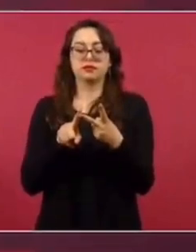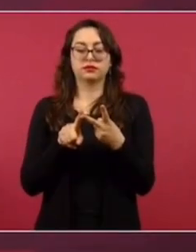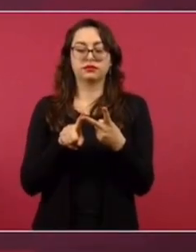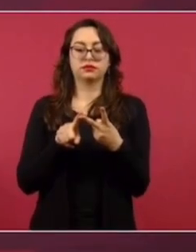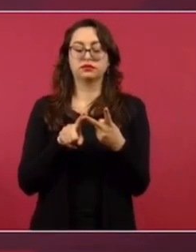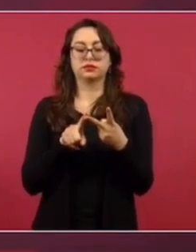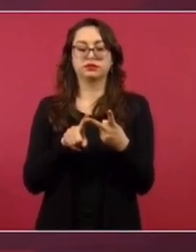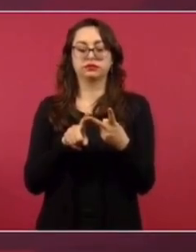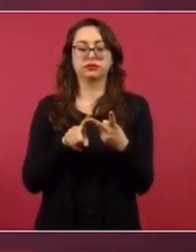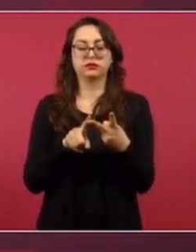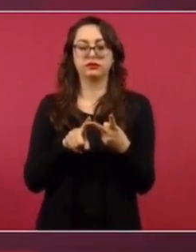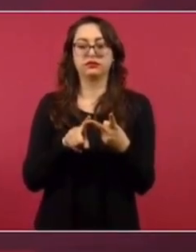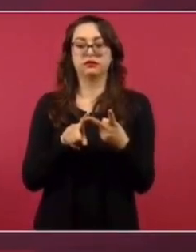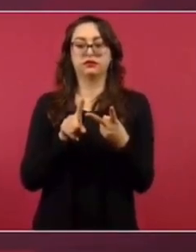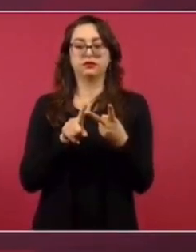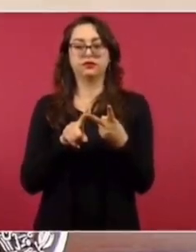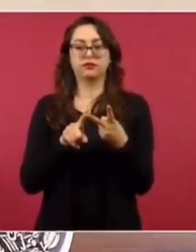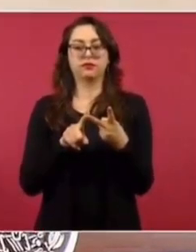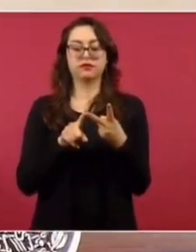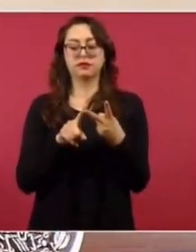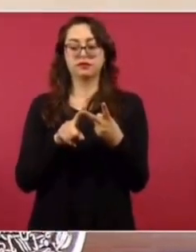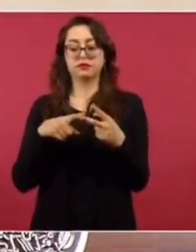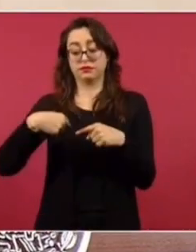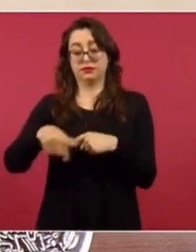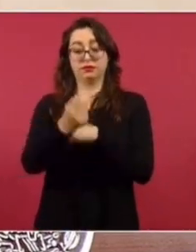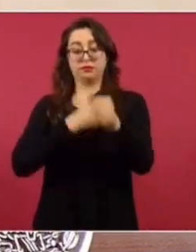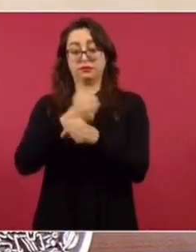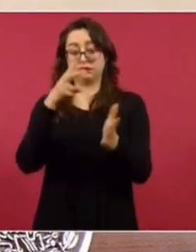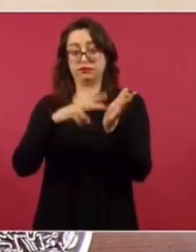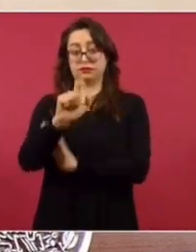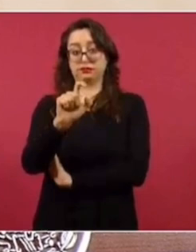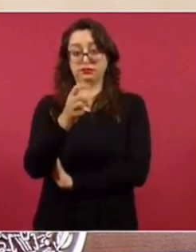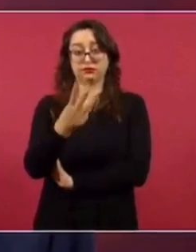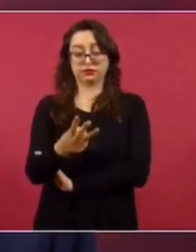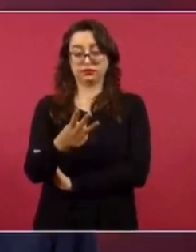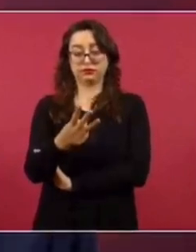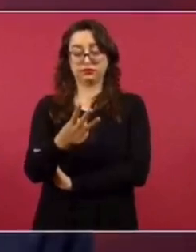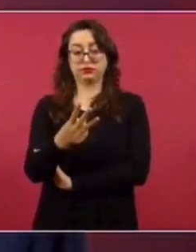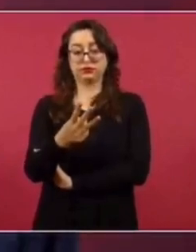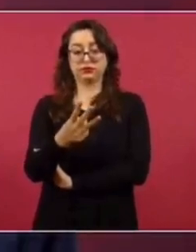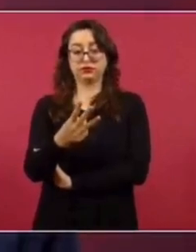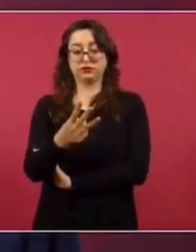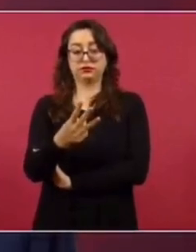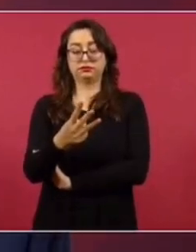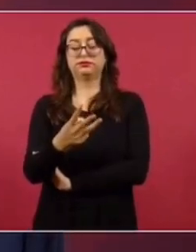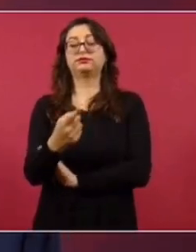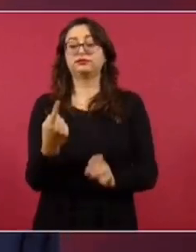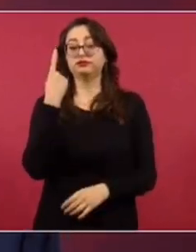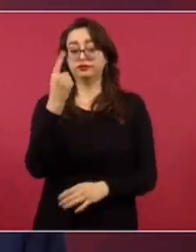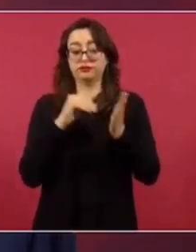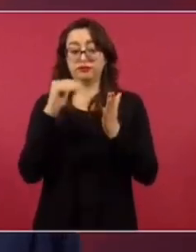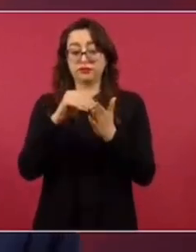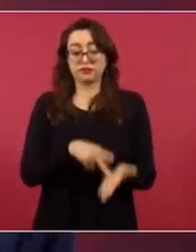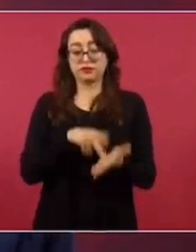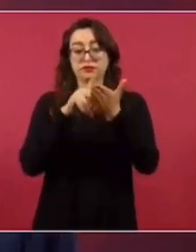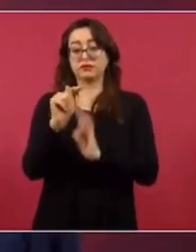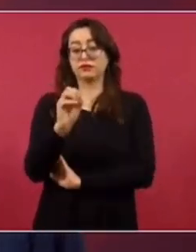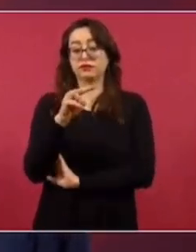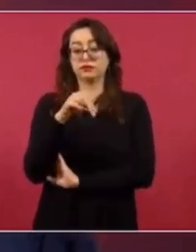vamos a entregar este año un millón de toneladas de fertilizantes,